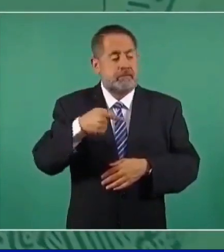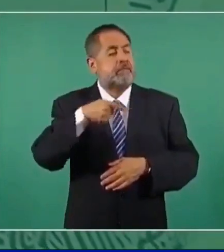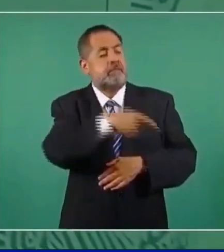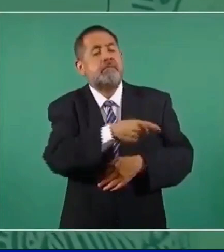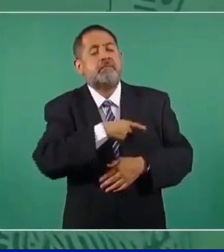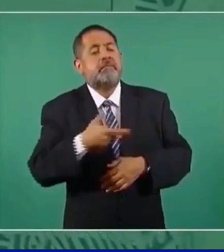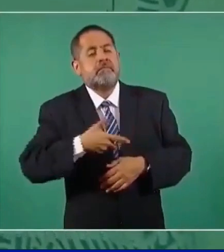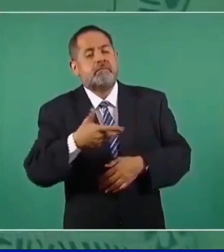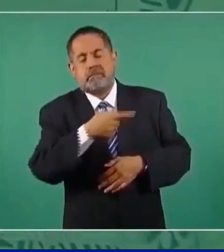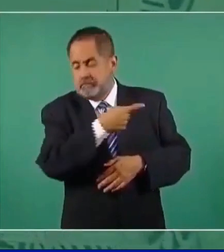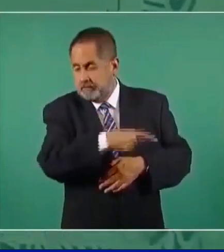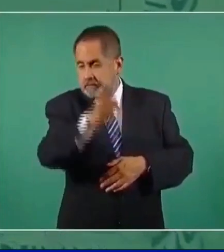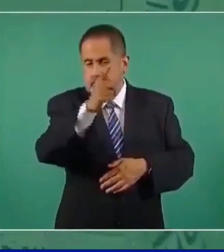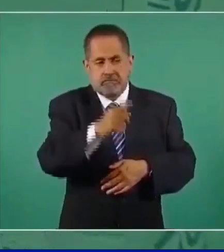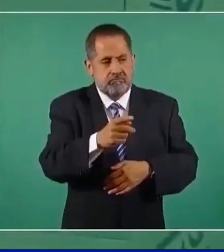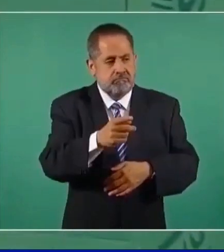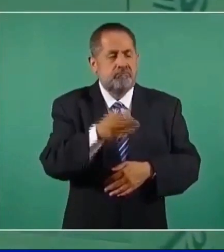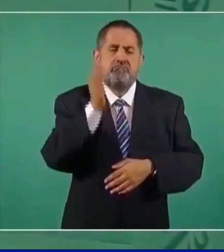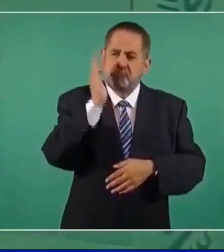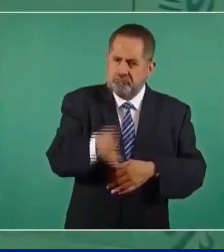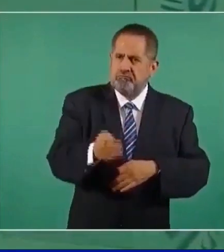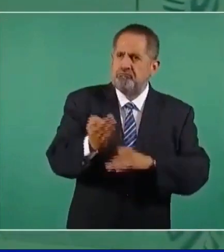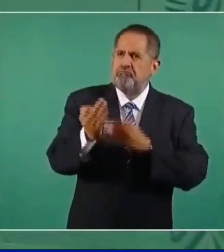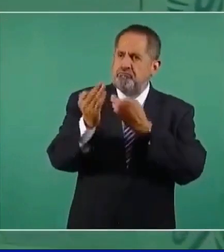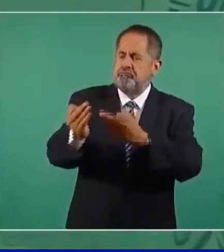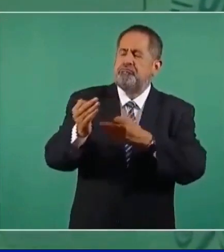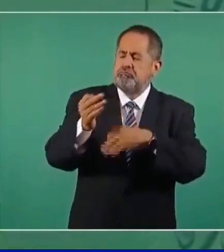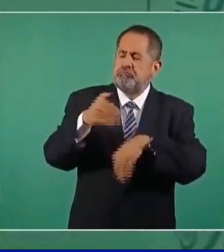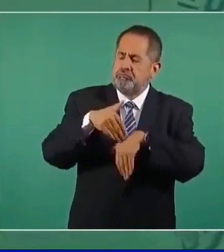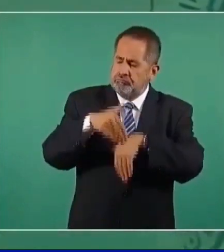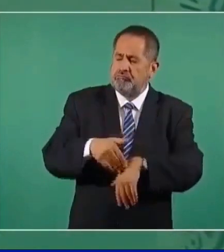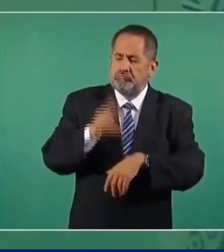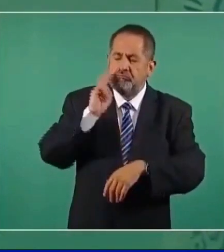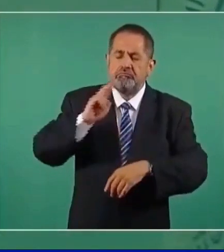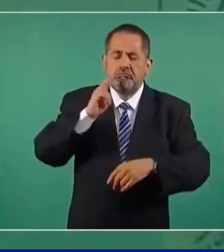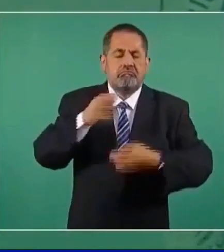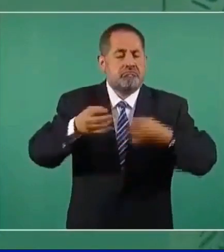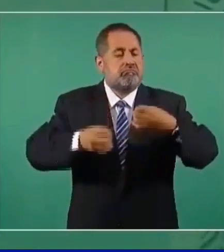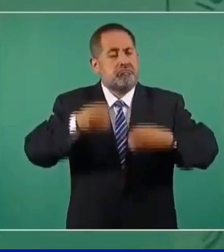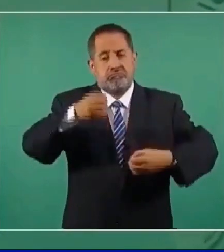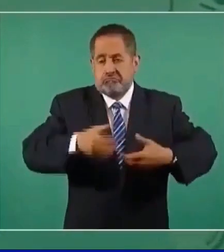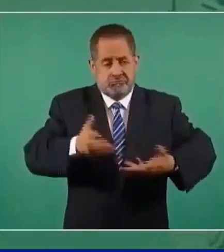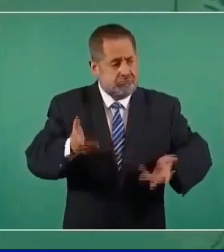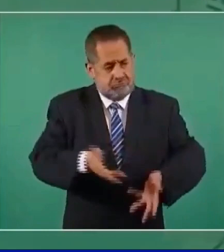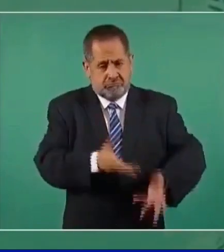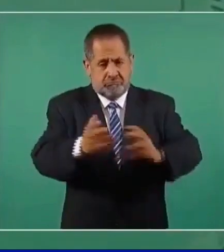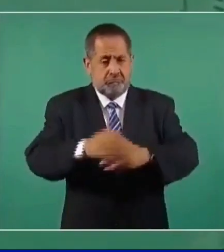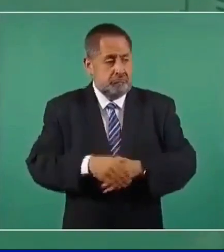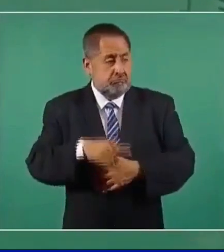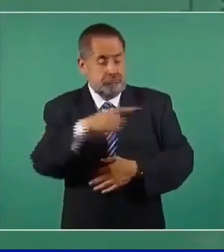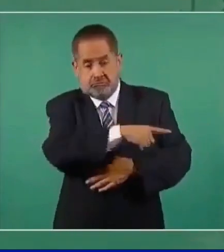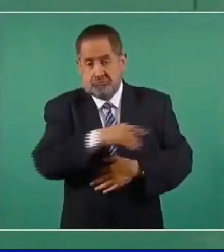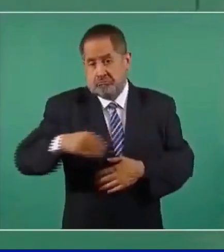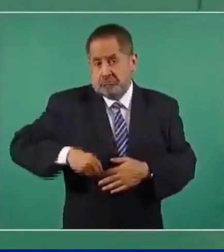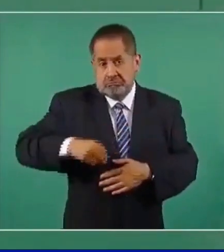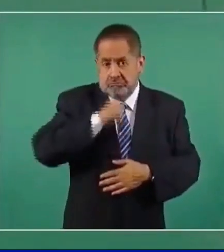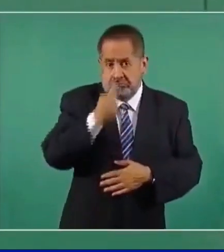enfrentar el proceso. Y si es inocente